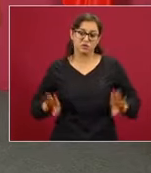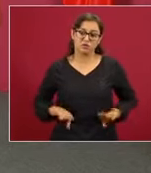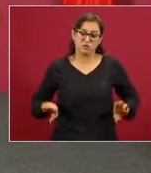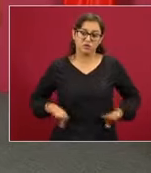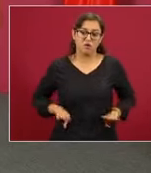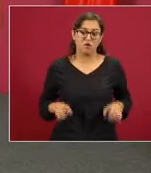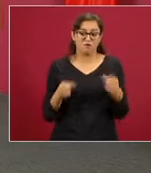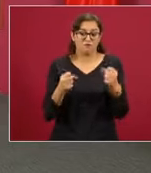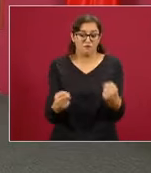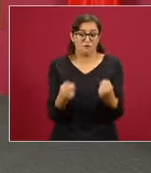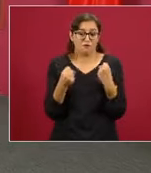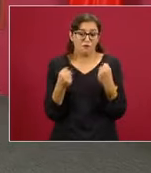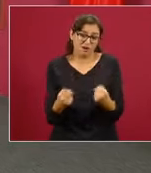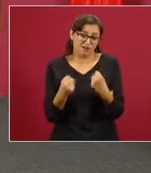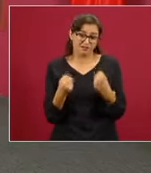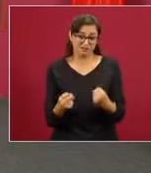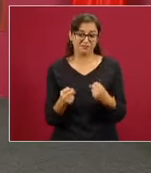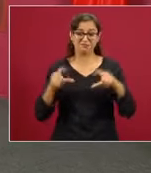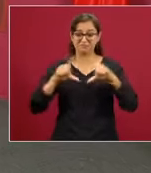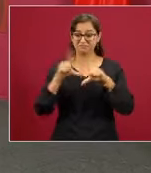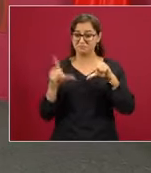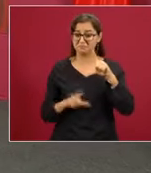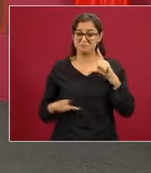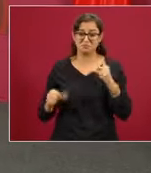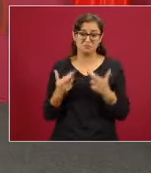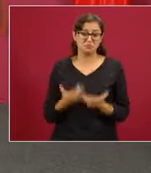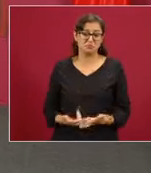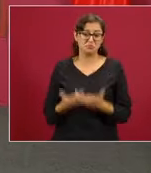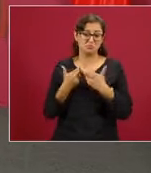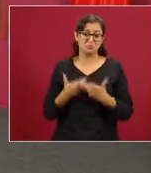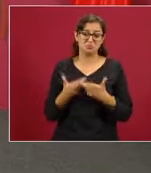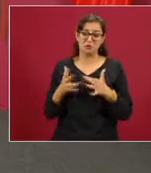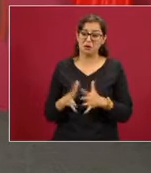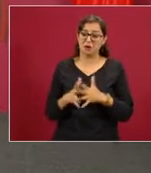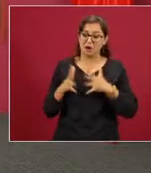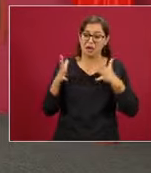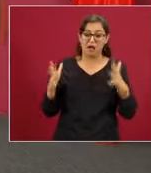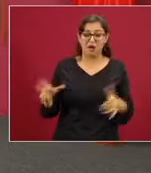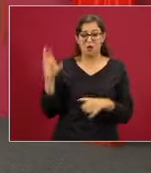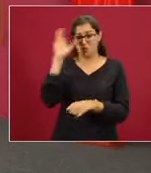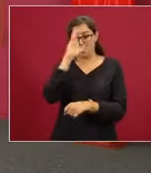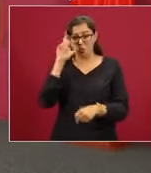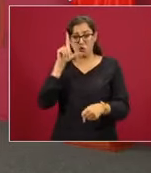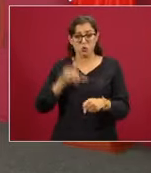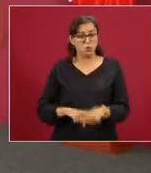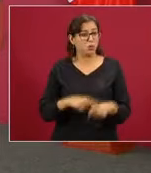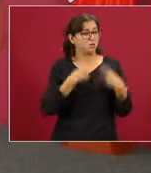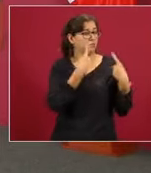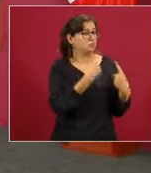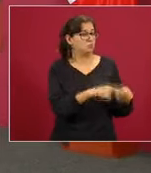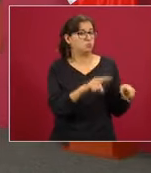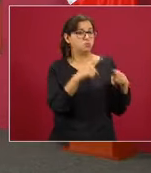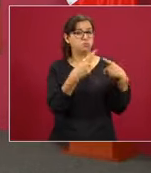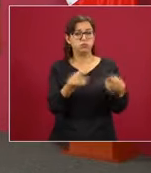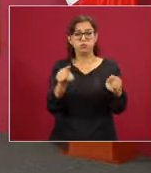esa es la grandeza de México, su cultura o las culturas.